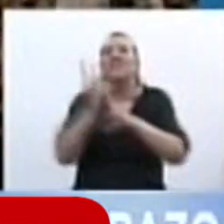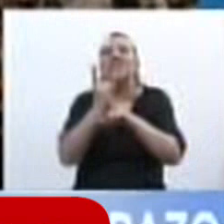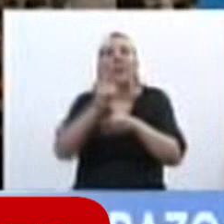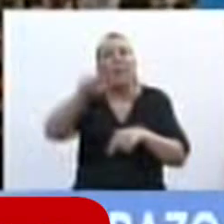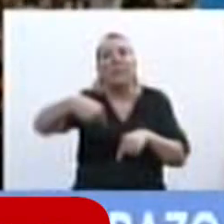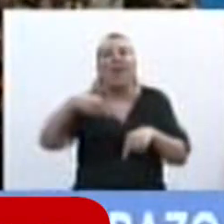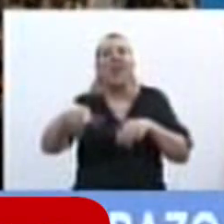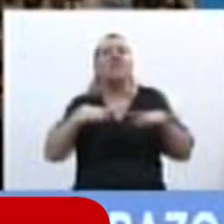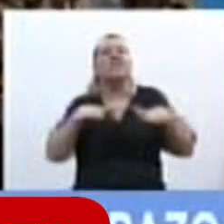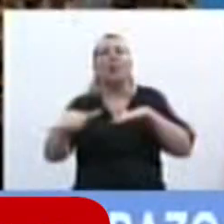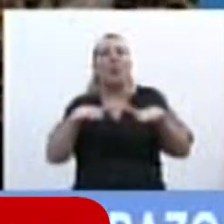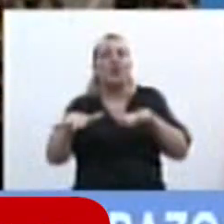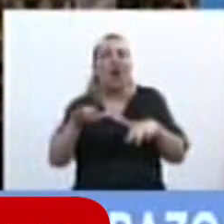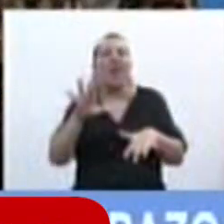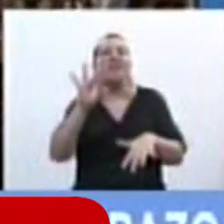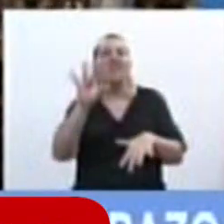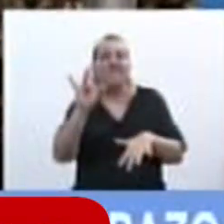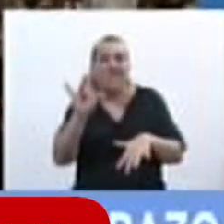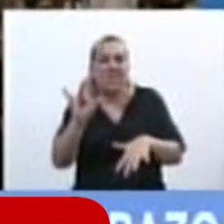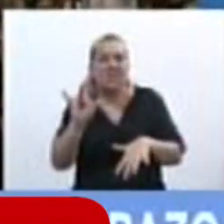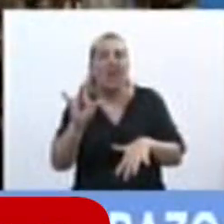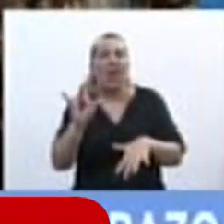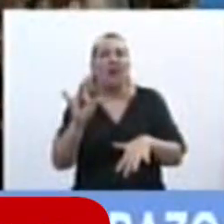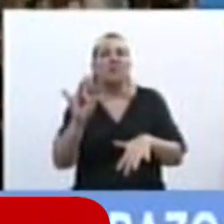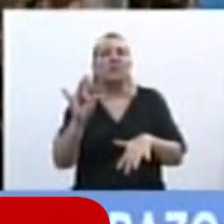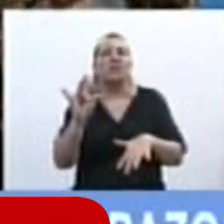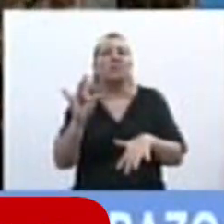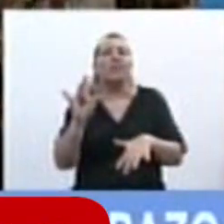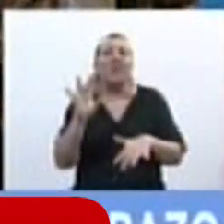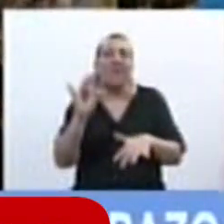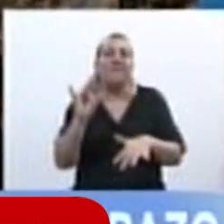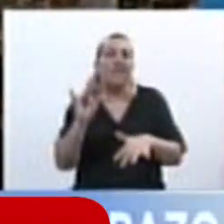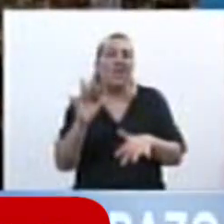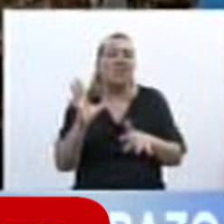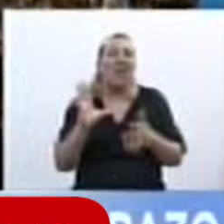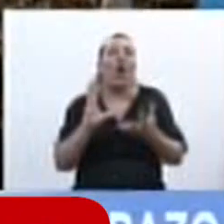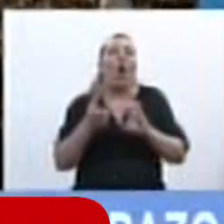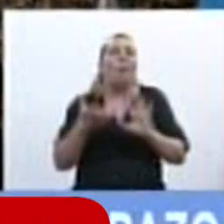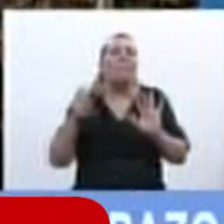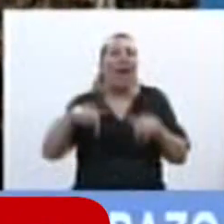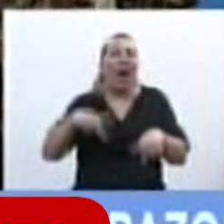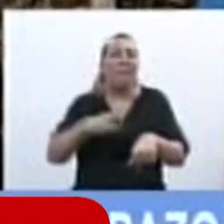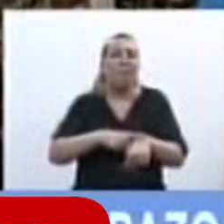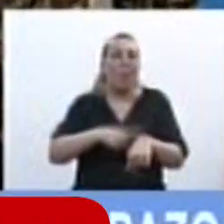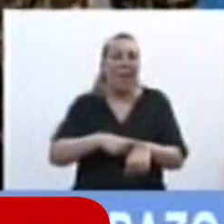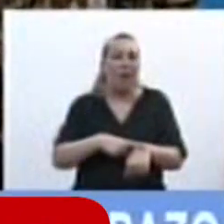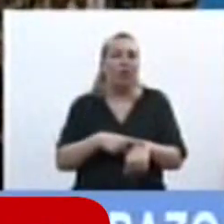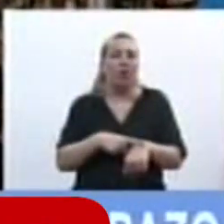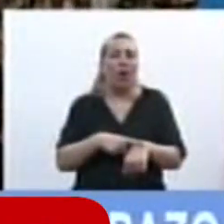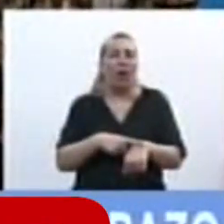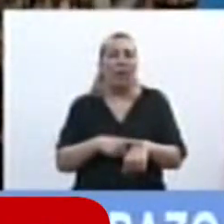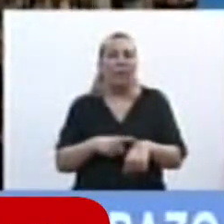situaciones que son difíciles, que son complejas para el momento, pero que